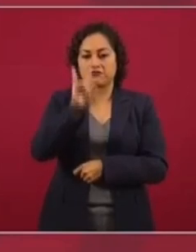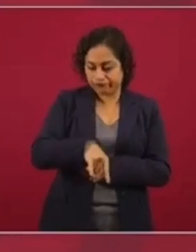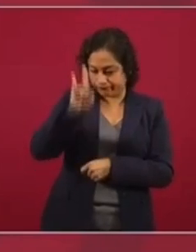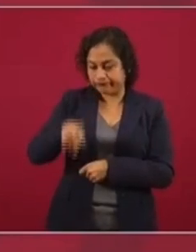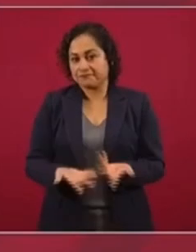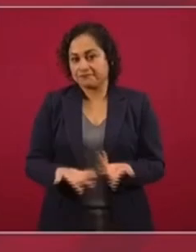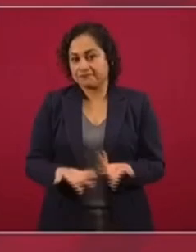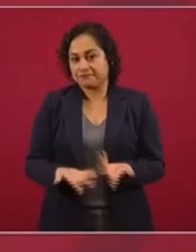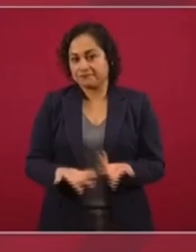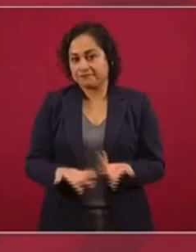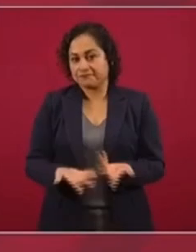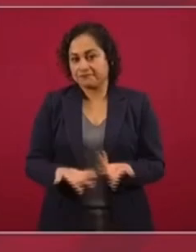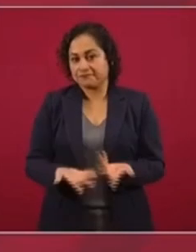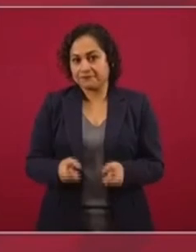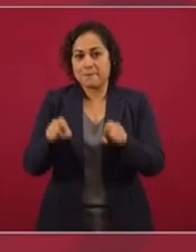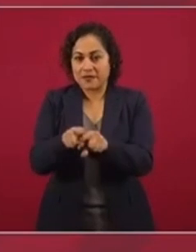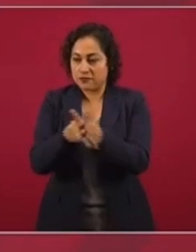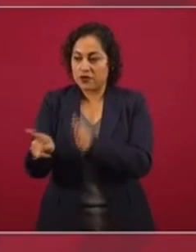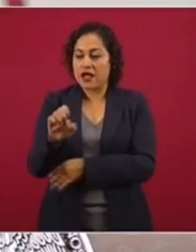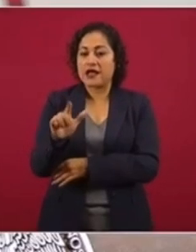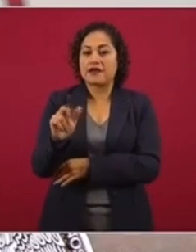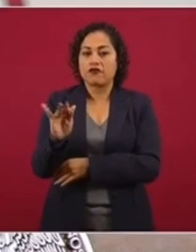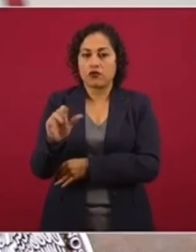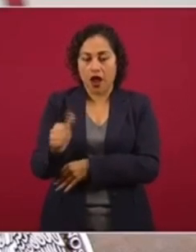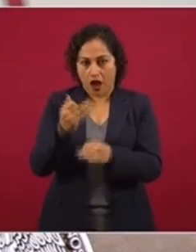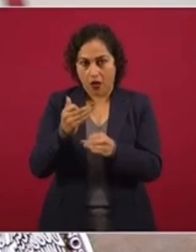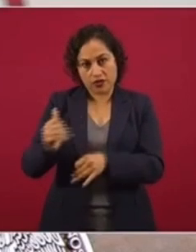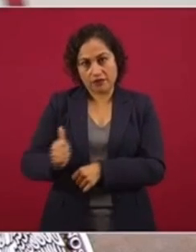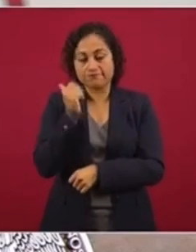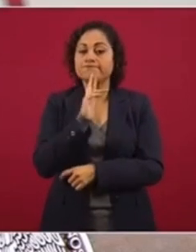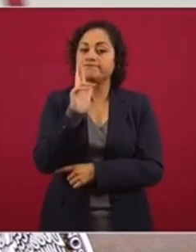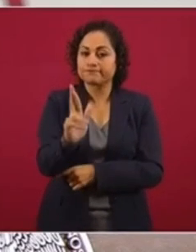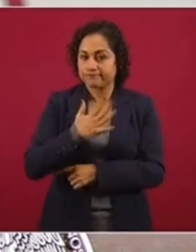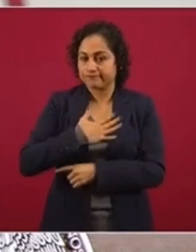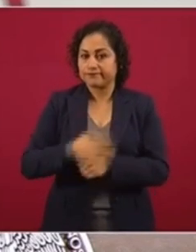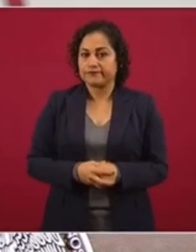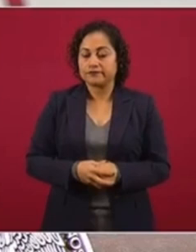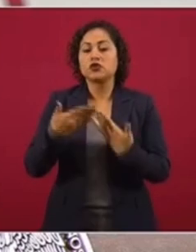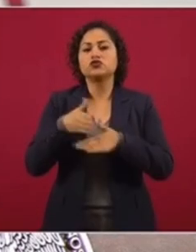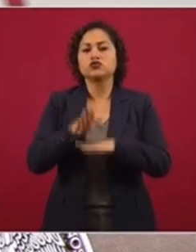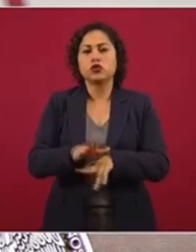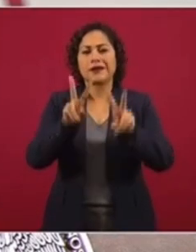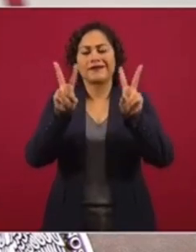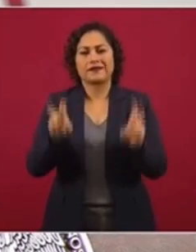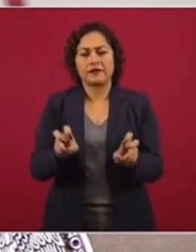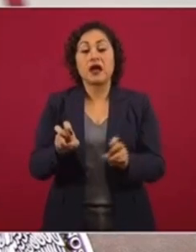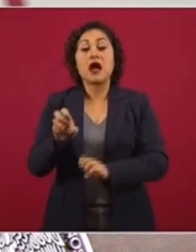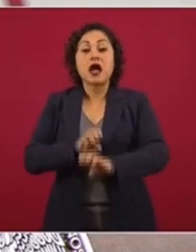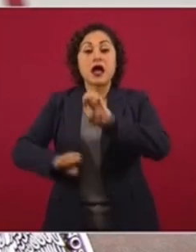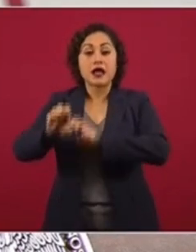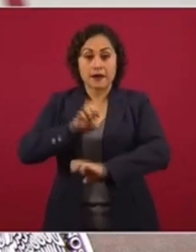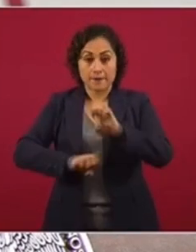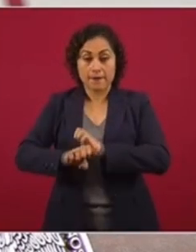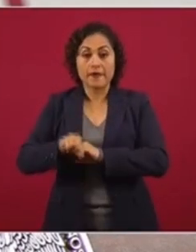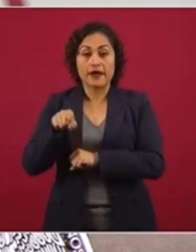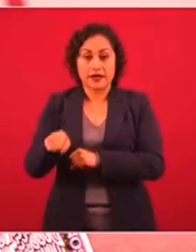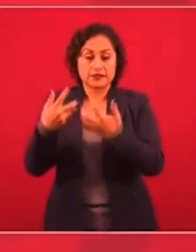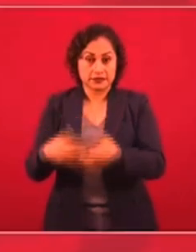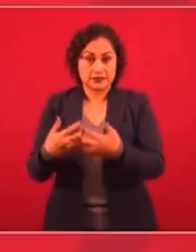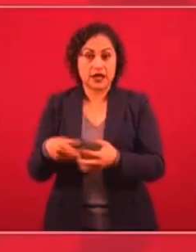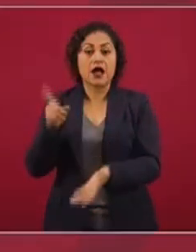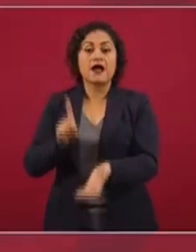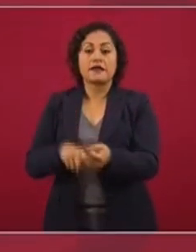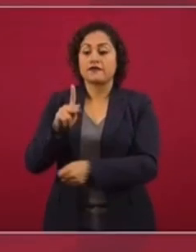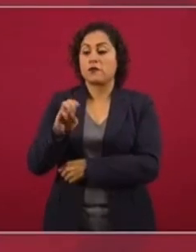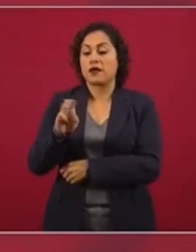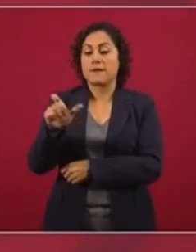Las ocho columnas de la reforma, aprovecho de una vez para responder, es acerca de una denuncia de una empresa que le trabaja a